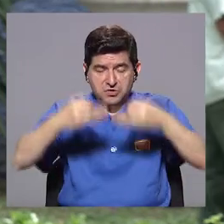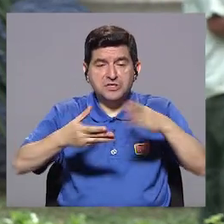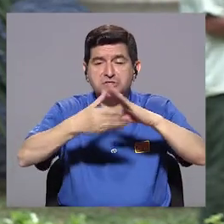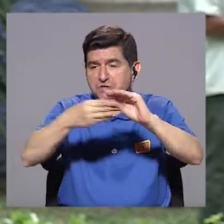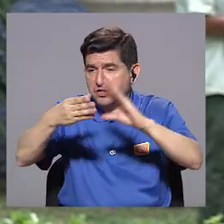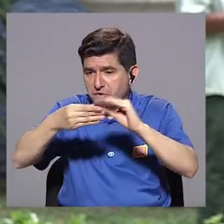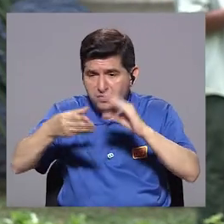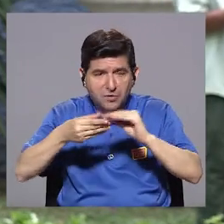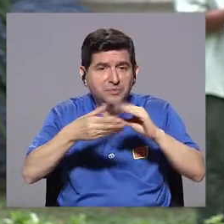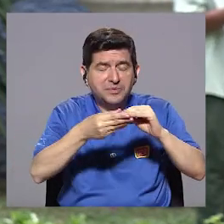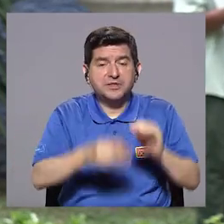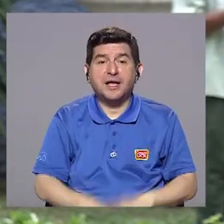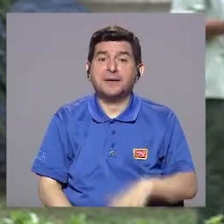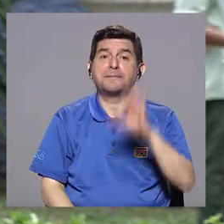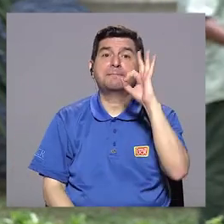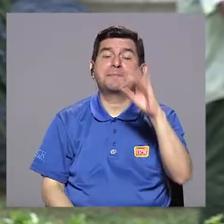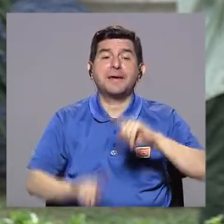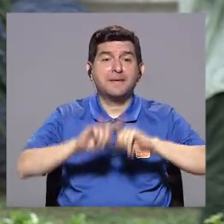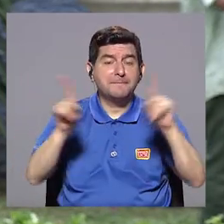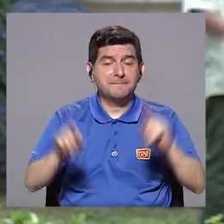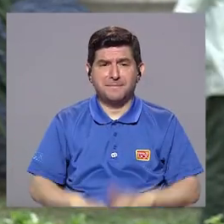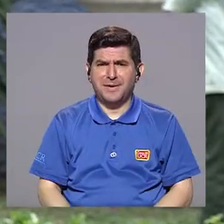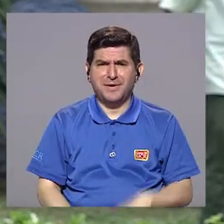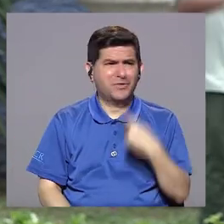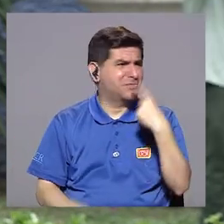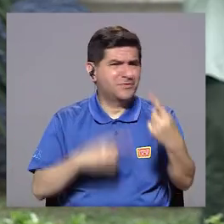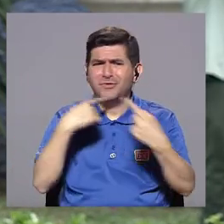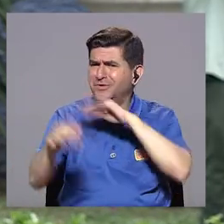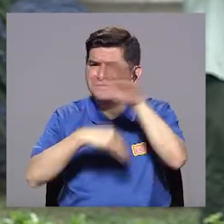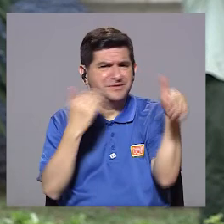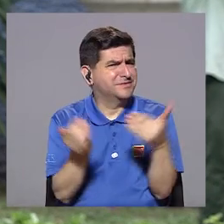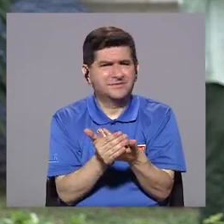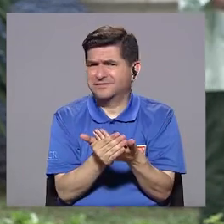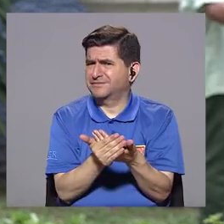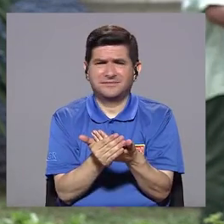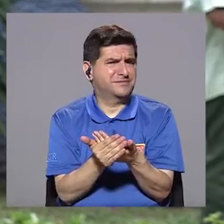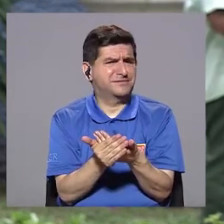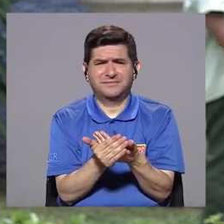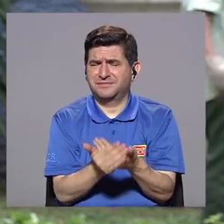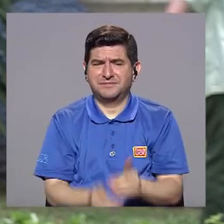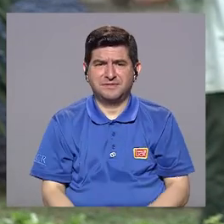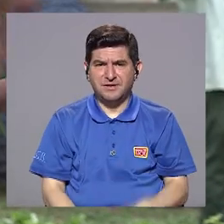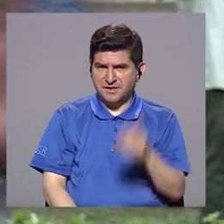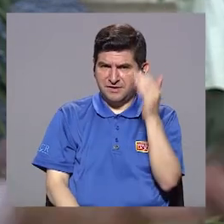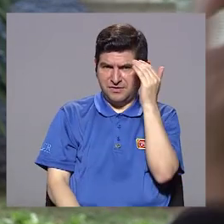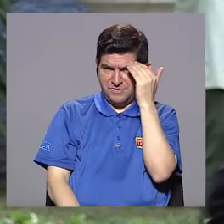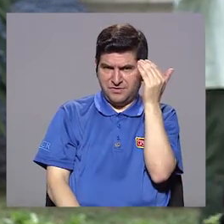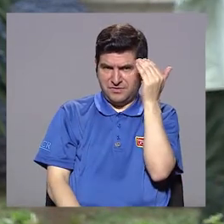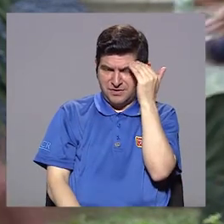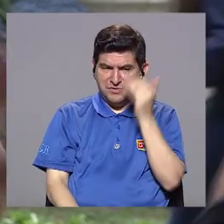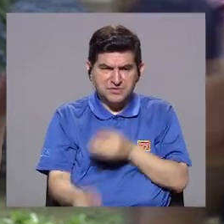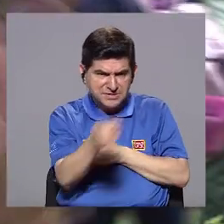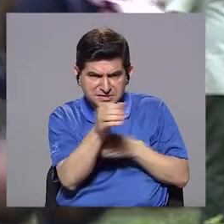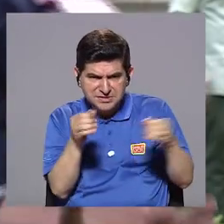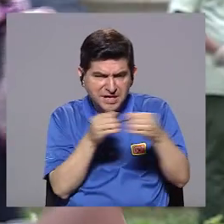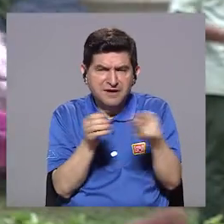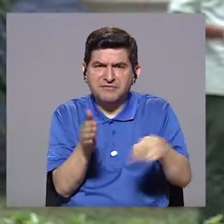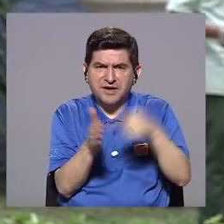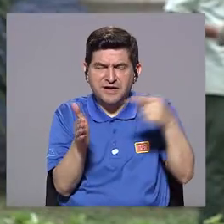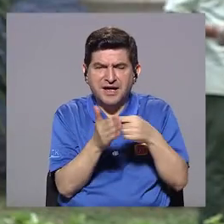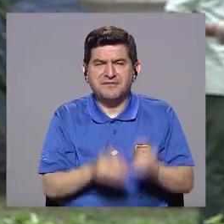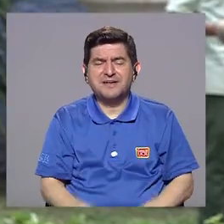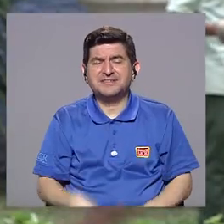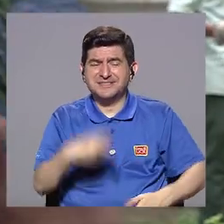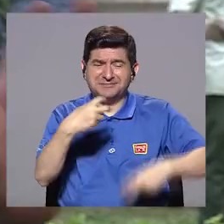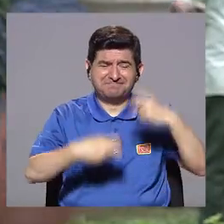comentarlo, contarlo, está bien. Pero no tienen por qué andar diciéndolo. Cuando se sabe en las oficinas, muchas veces se